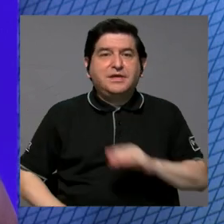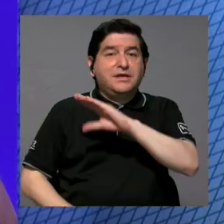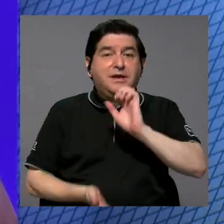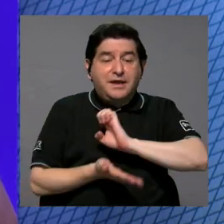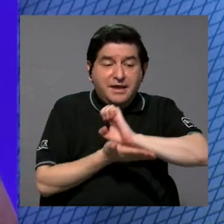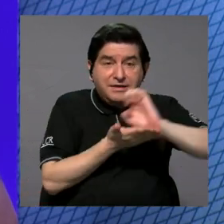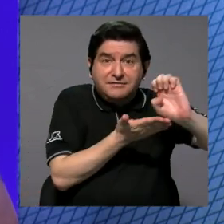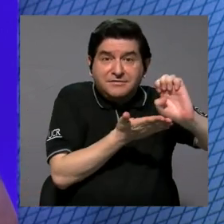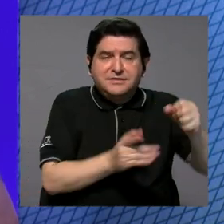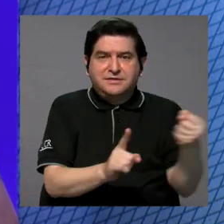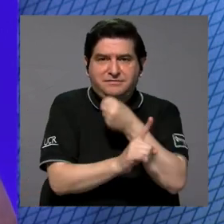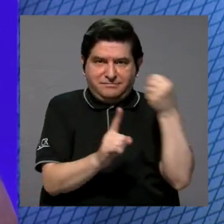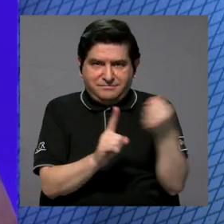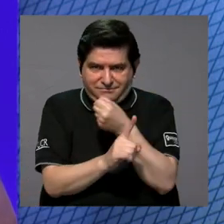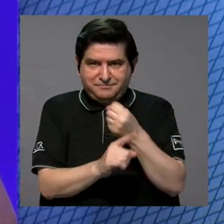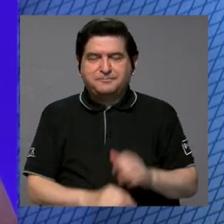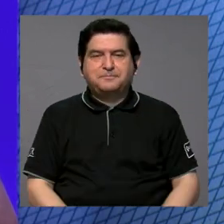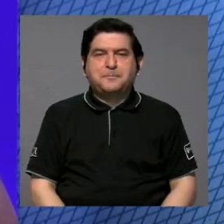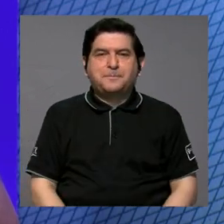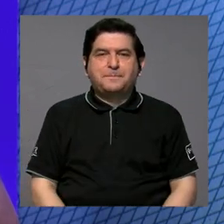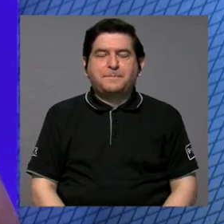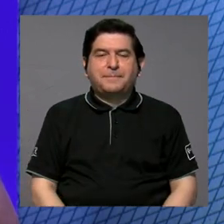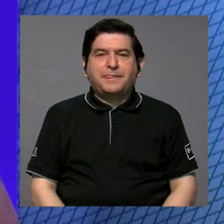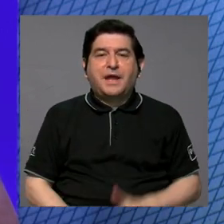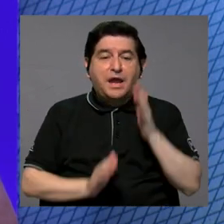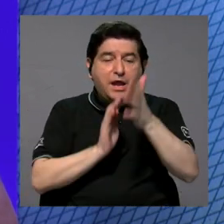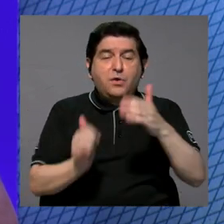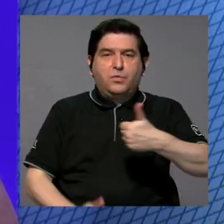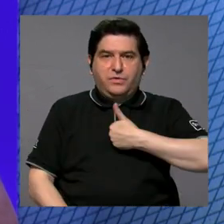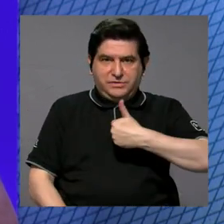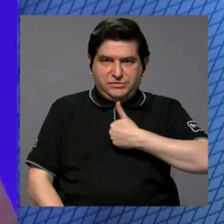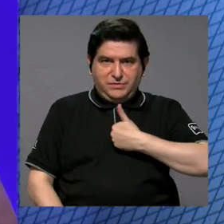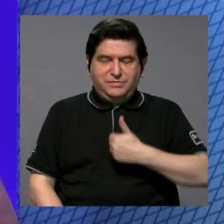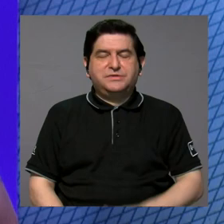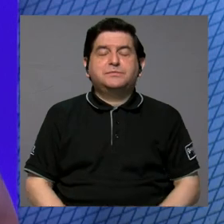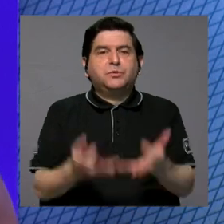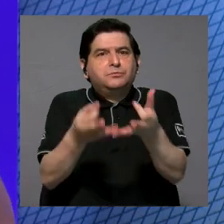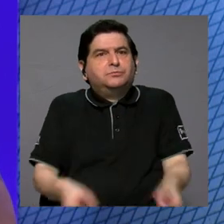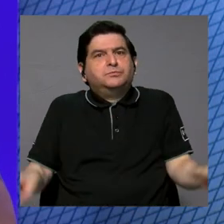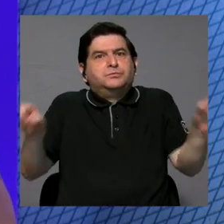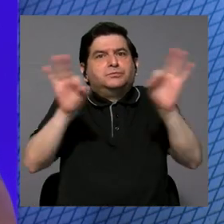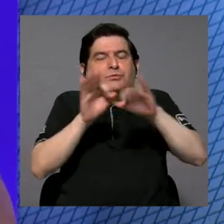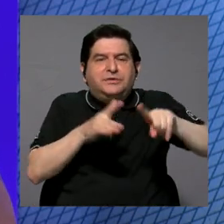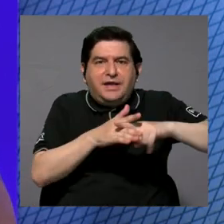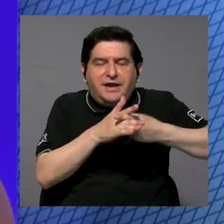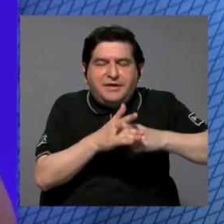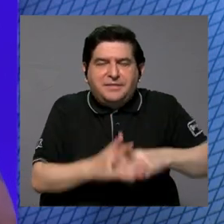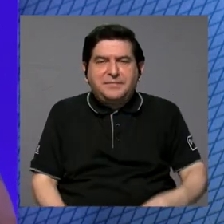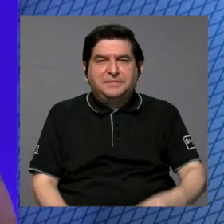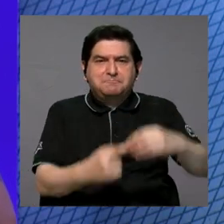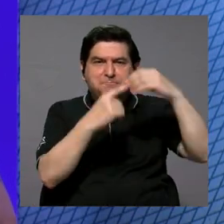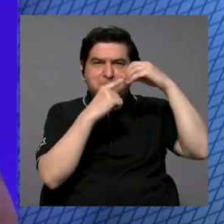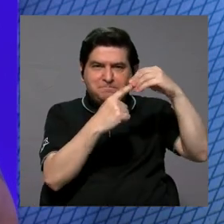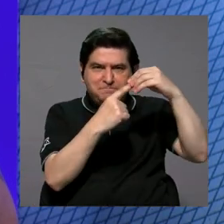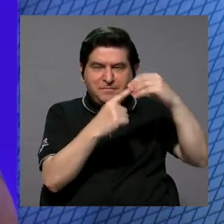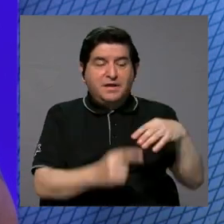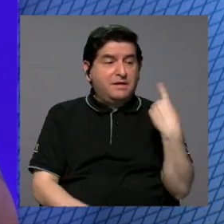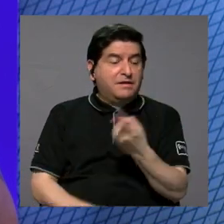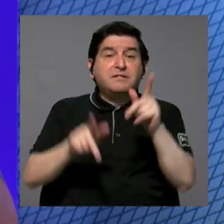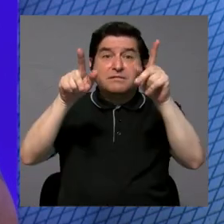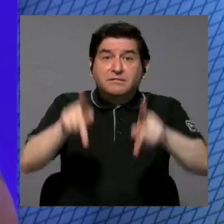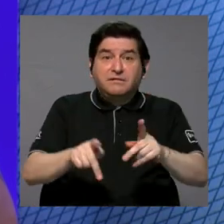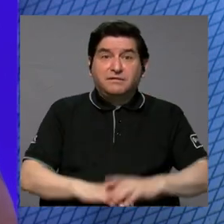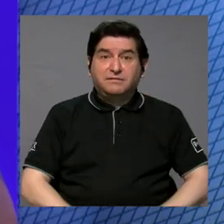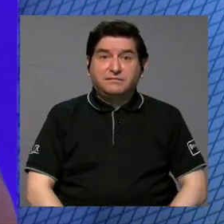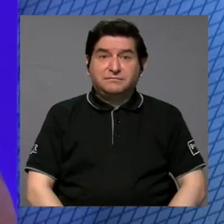prevenir violencia. Entonces, el cuido y el autocuido se vuelve fundamental porque es la herramienta principal de cada persona,